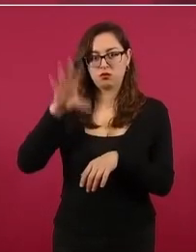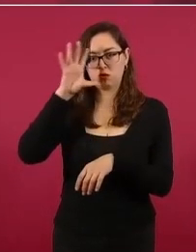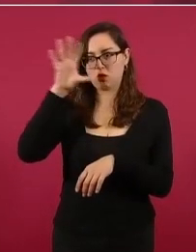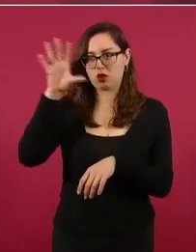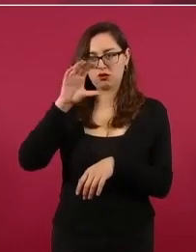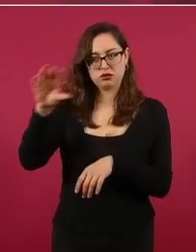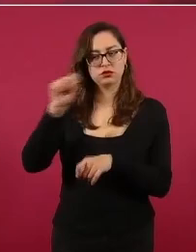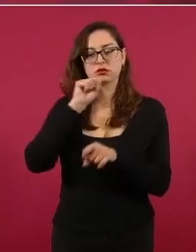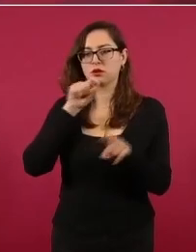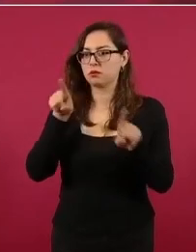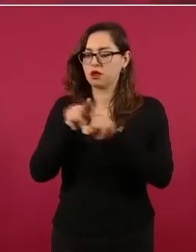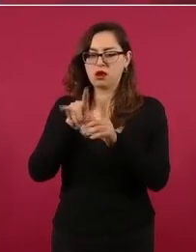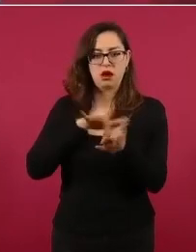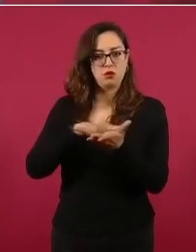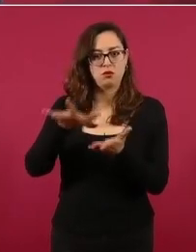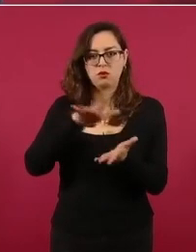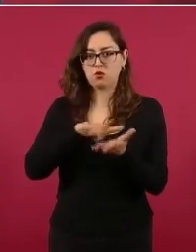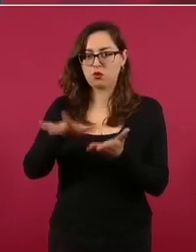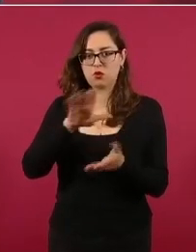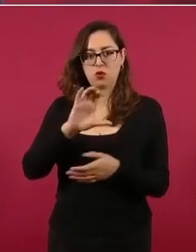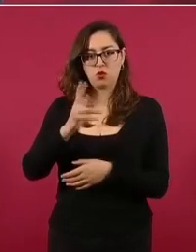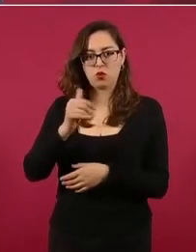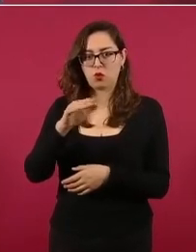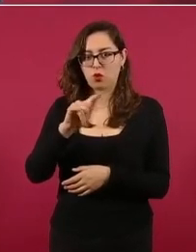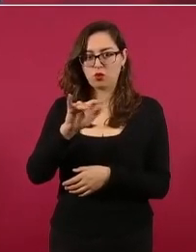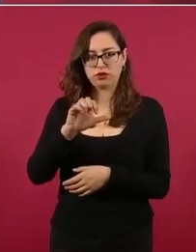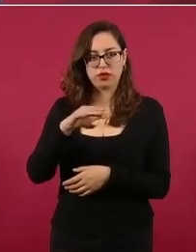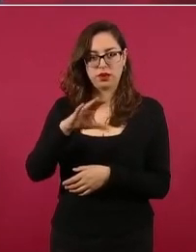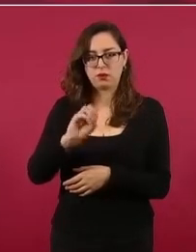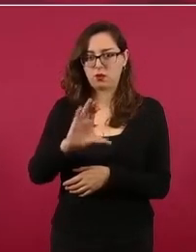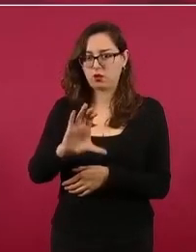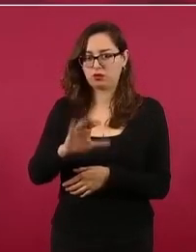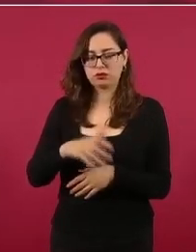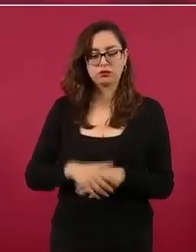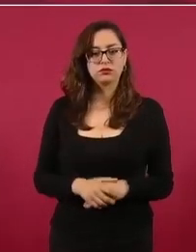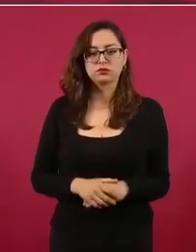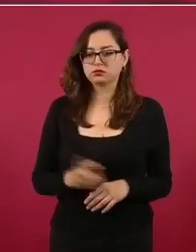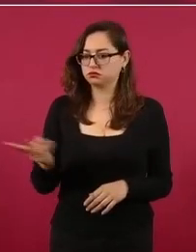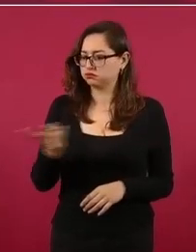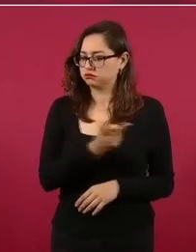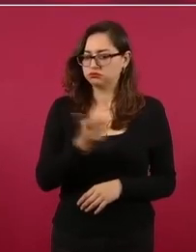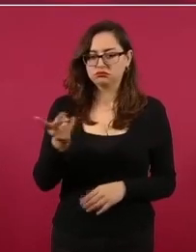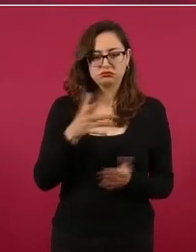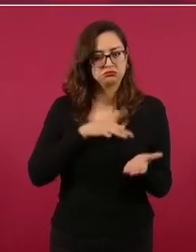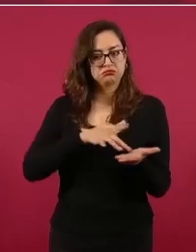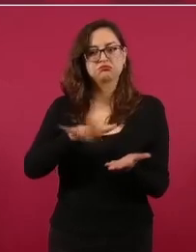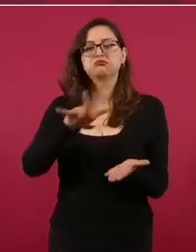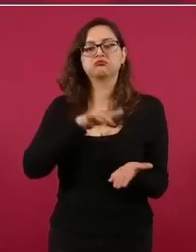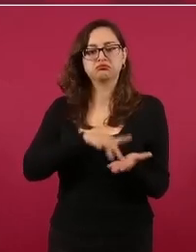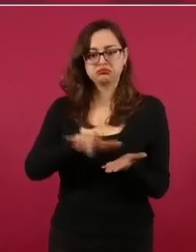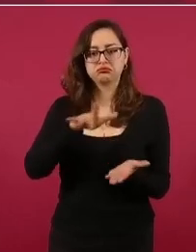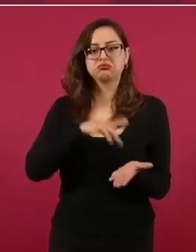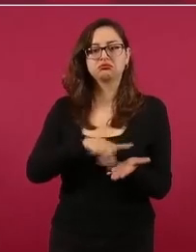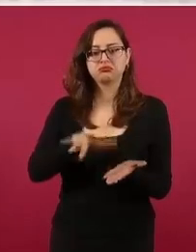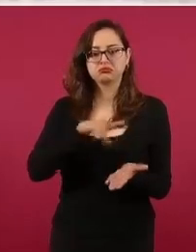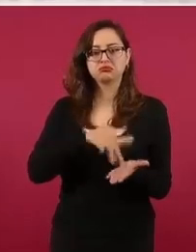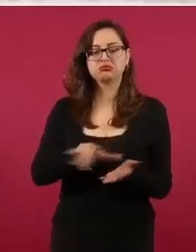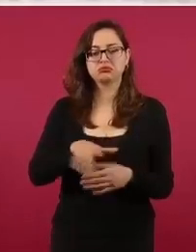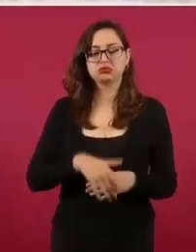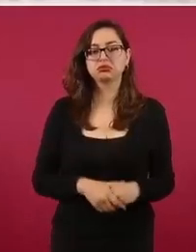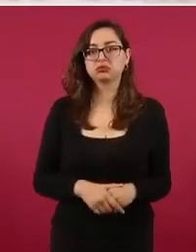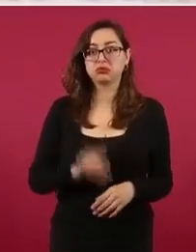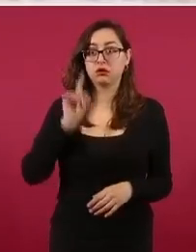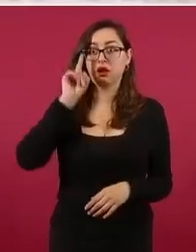Morelos, a Cuauhtémoc Blanco, porque todo el mundo sabe allá